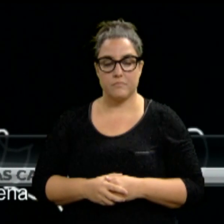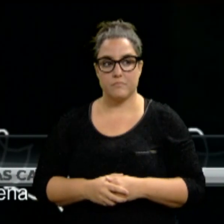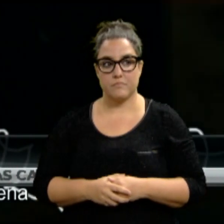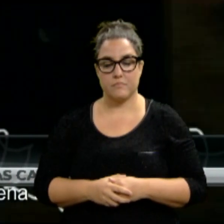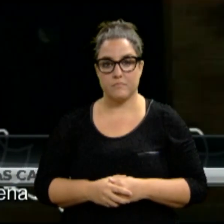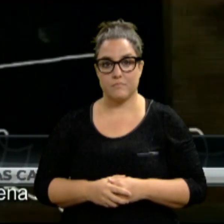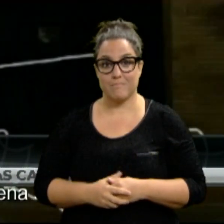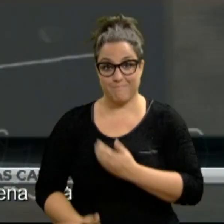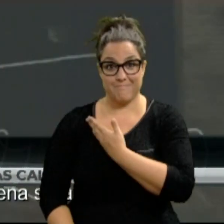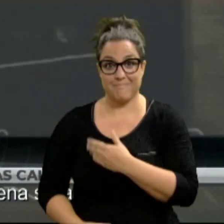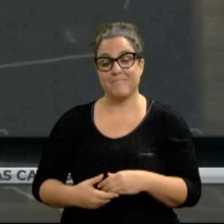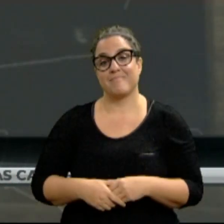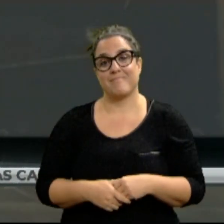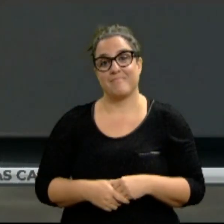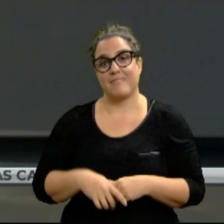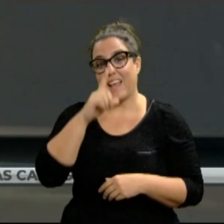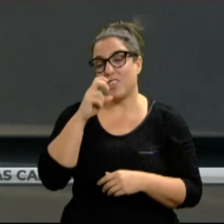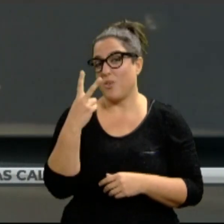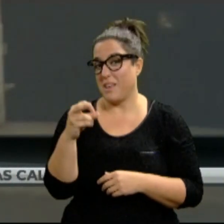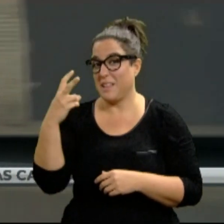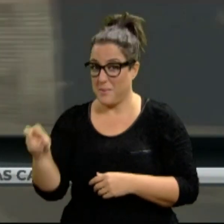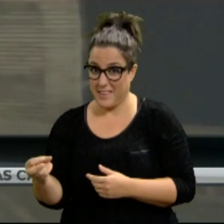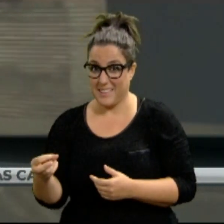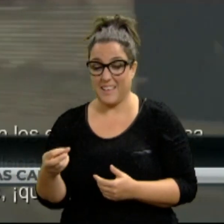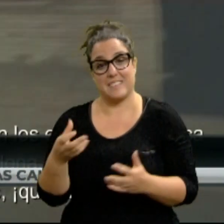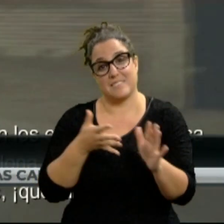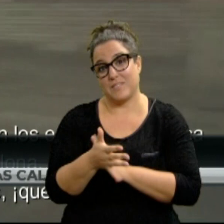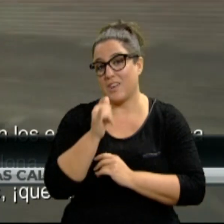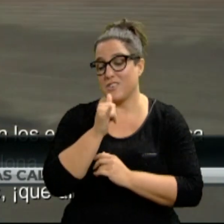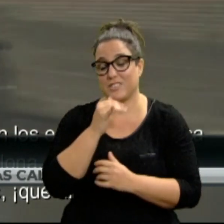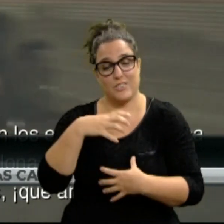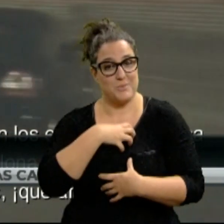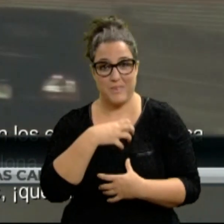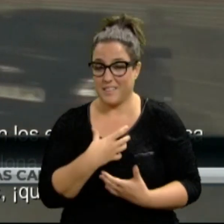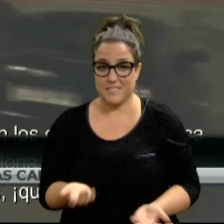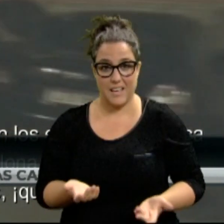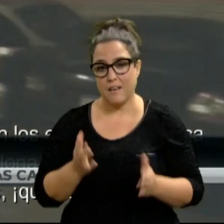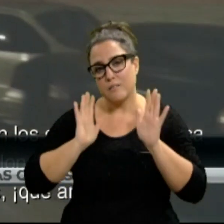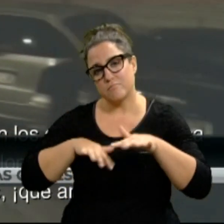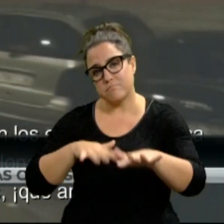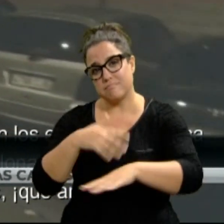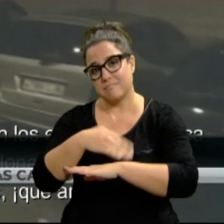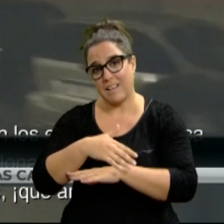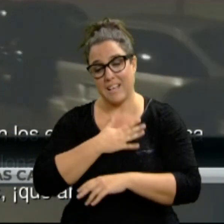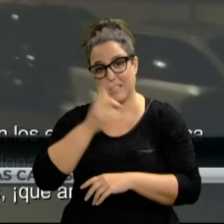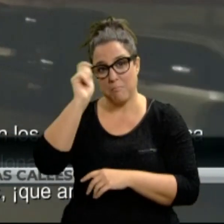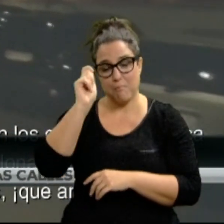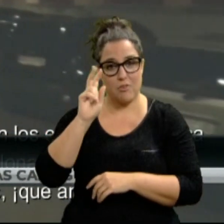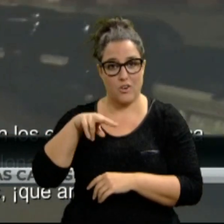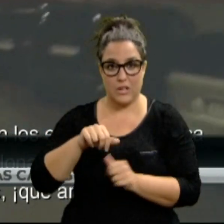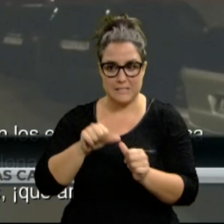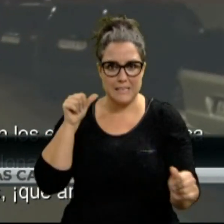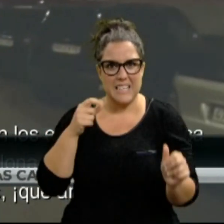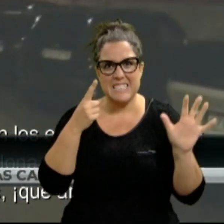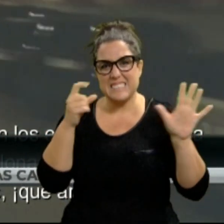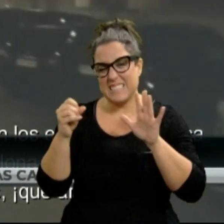Y este 2020, debido a la pandemia, no podrá ser. El Olencero no recorrerá las calles de Pamplona, algo que venía siendo desde hace